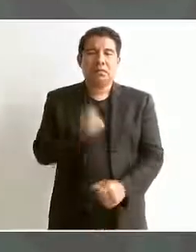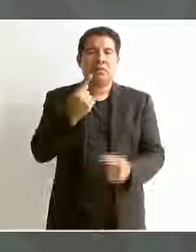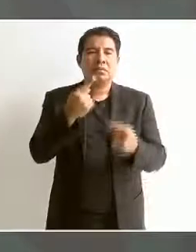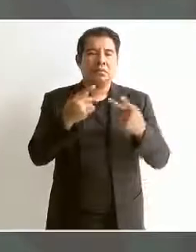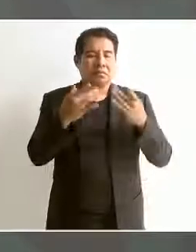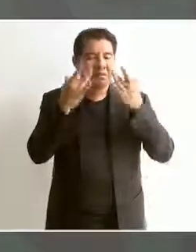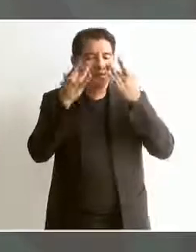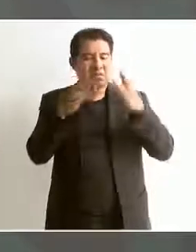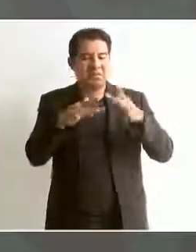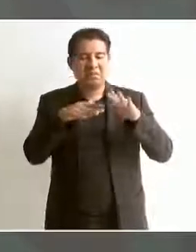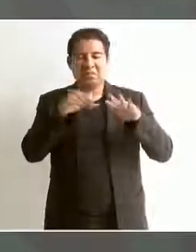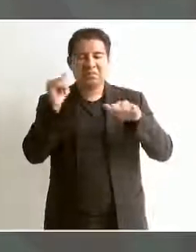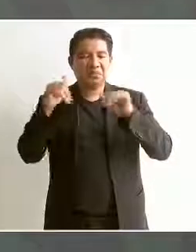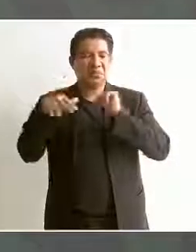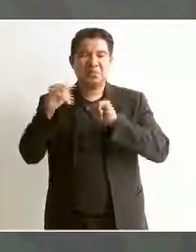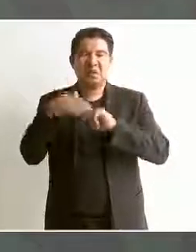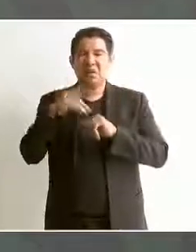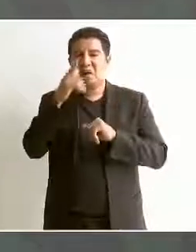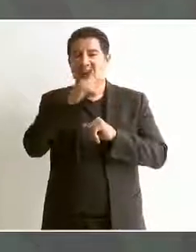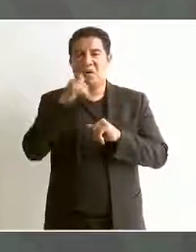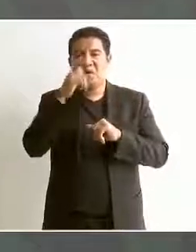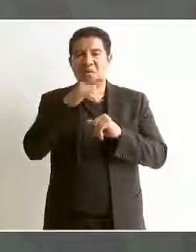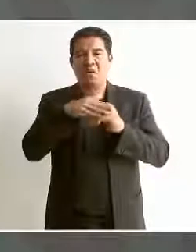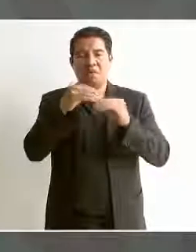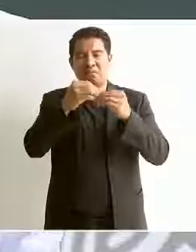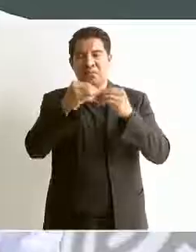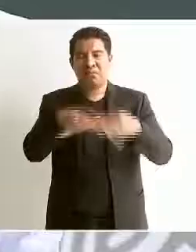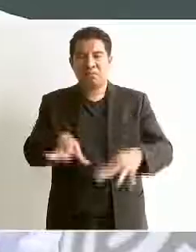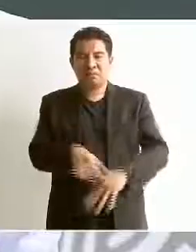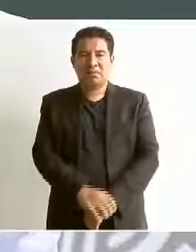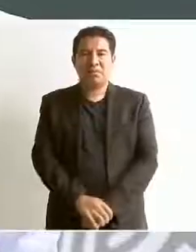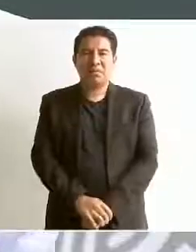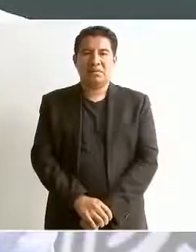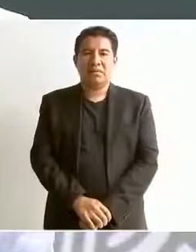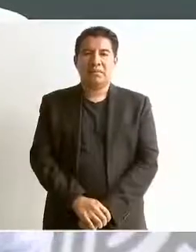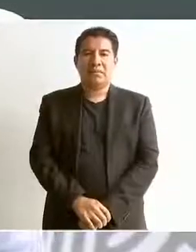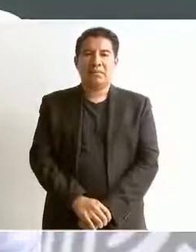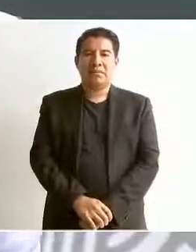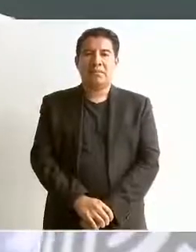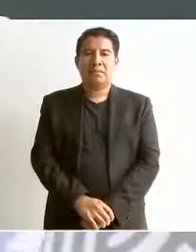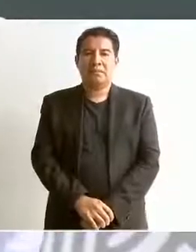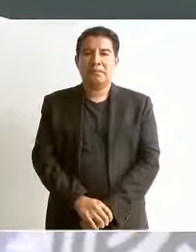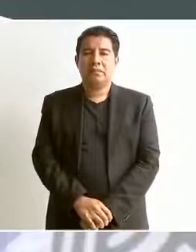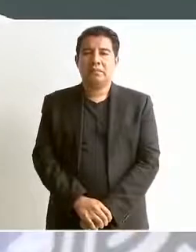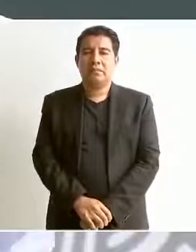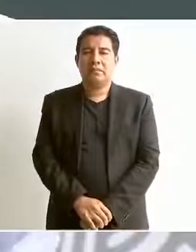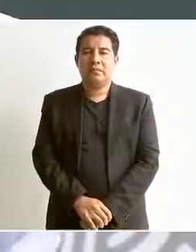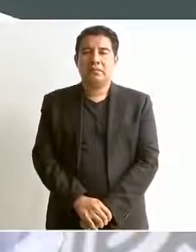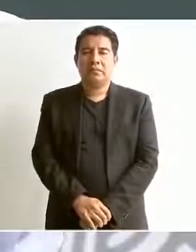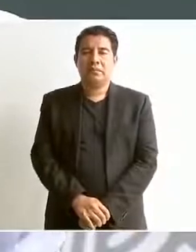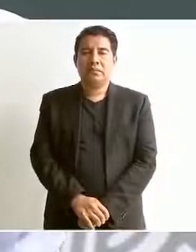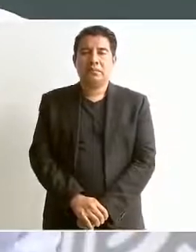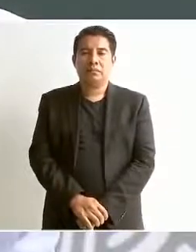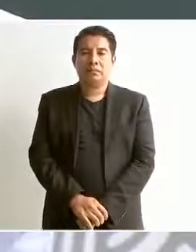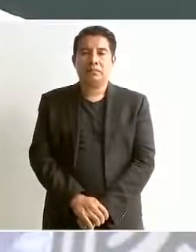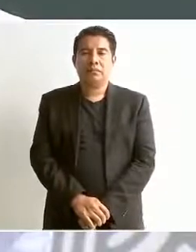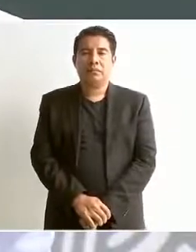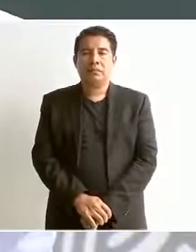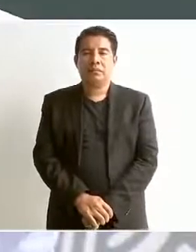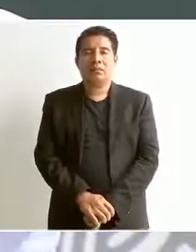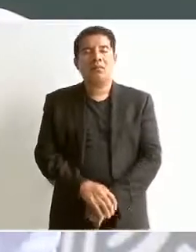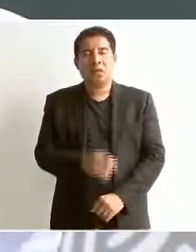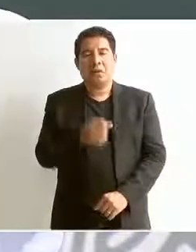sus lenguas y optaron